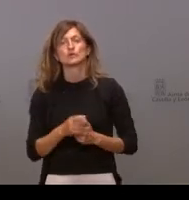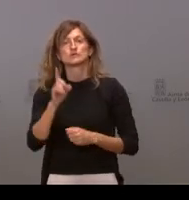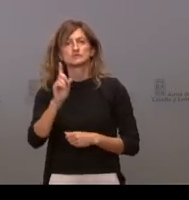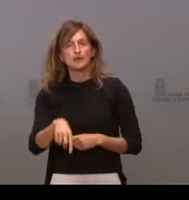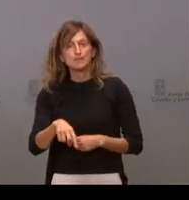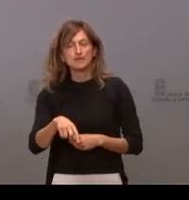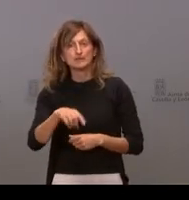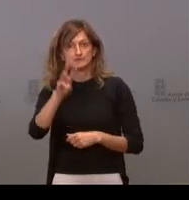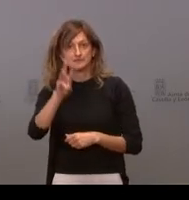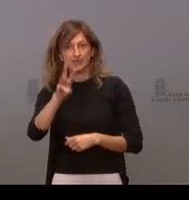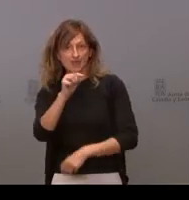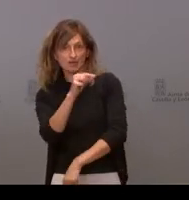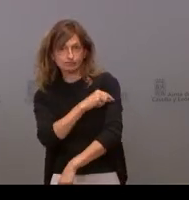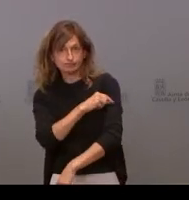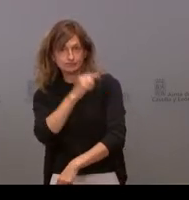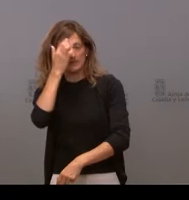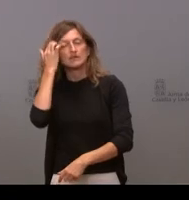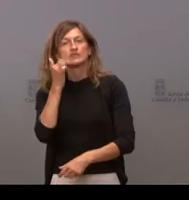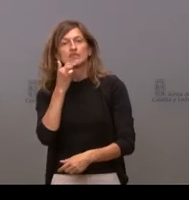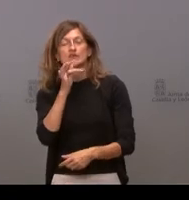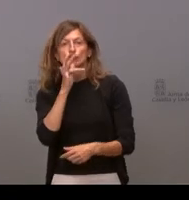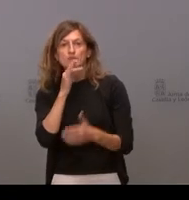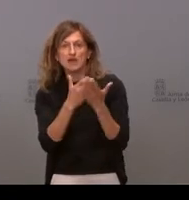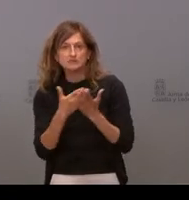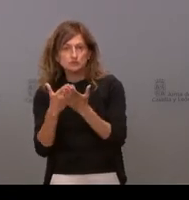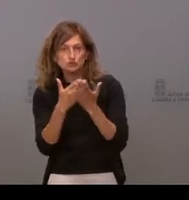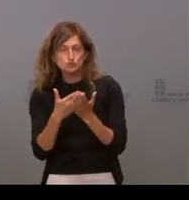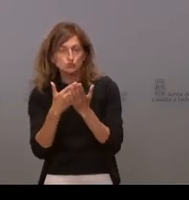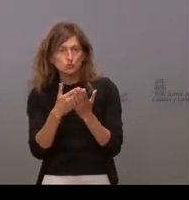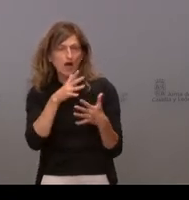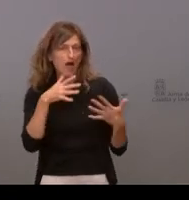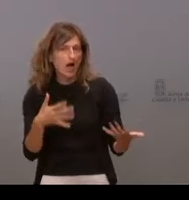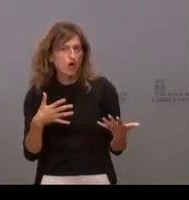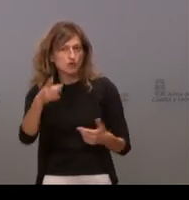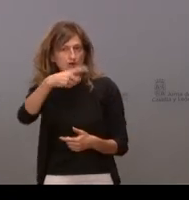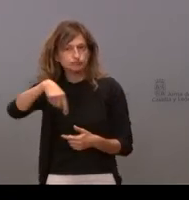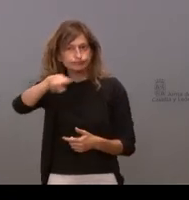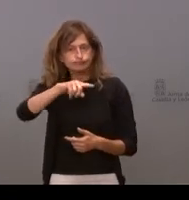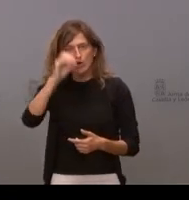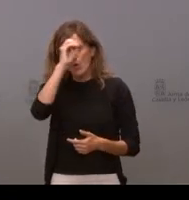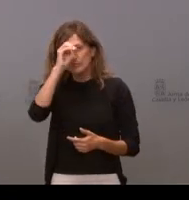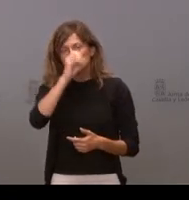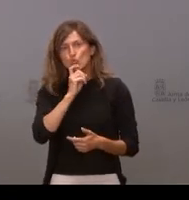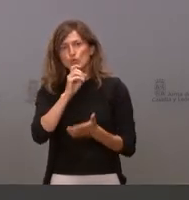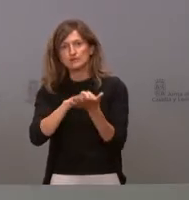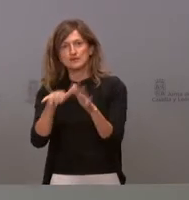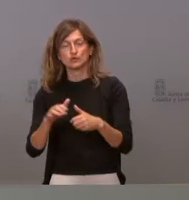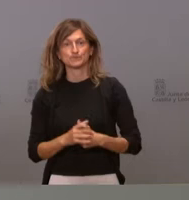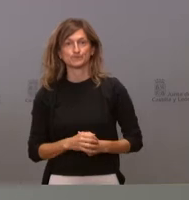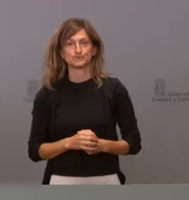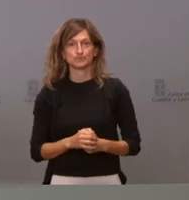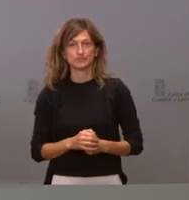posible tercera dosis, aunque nos ha dicho que todavía hay muchos estudios que se están realizando, ahora mismo, es la postura que mantiene nuestra comunidad? Vale.